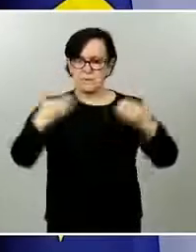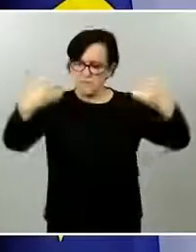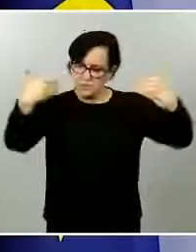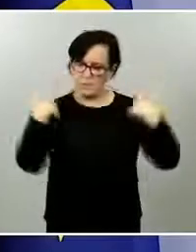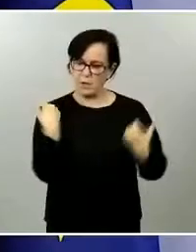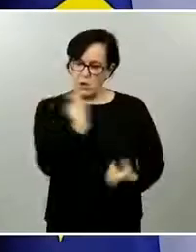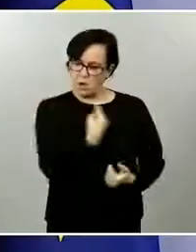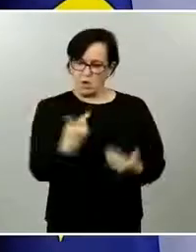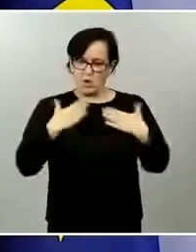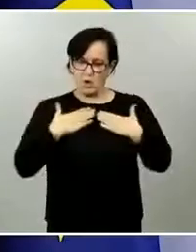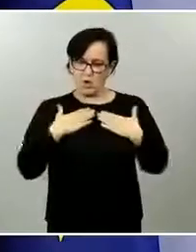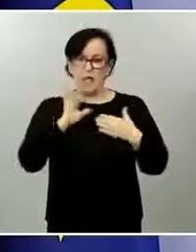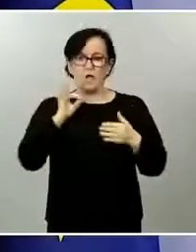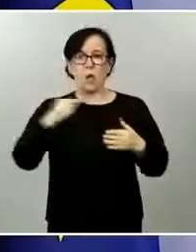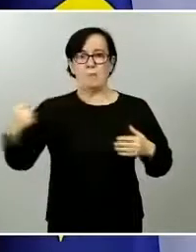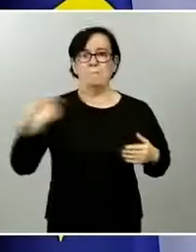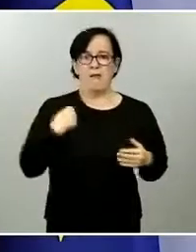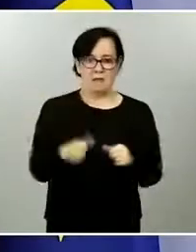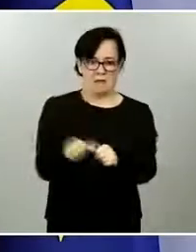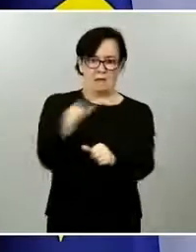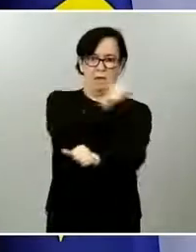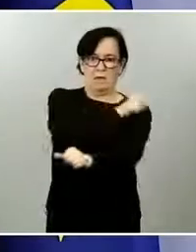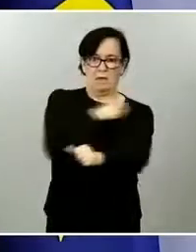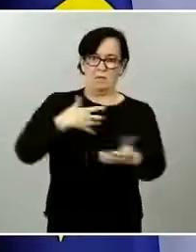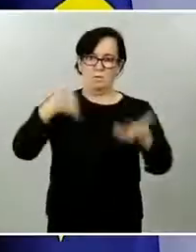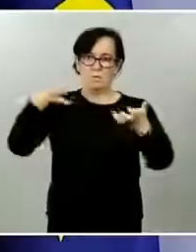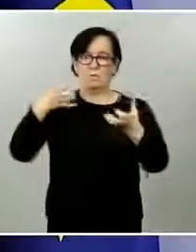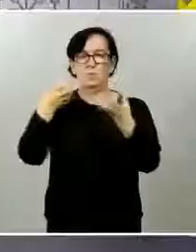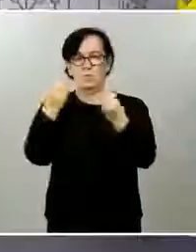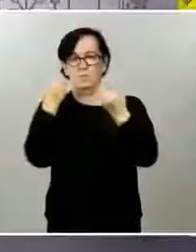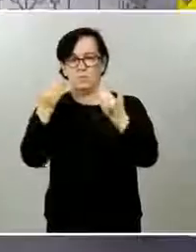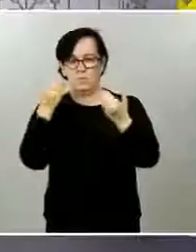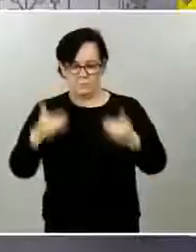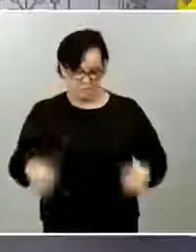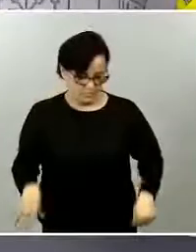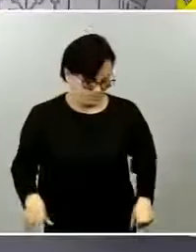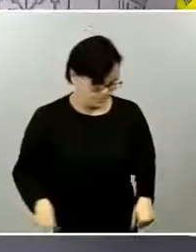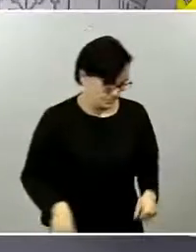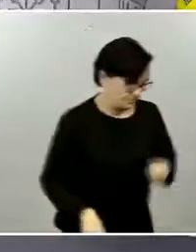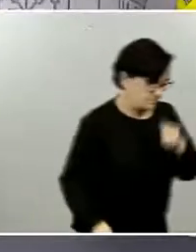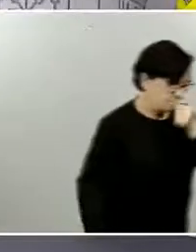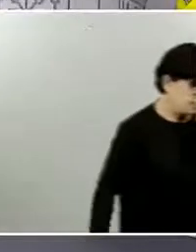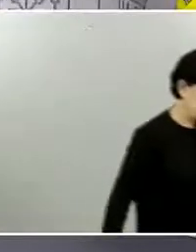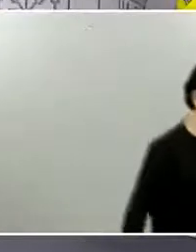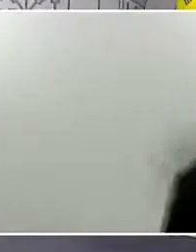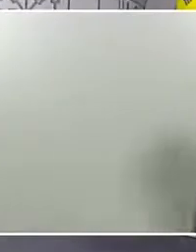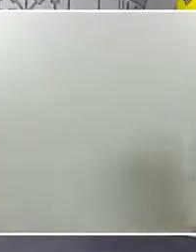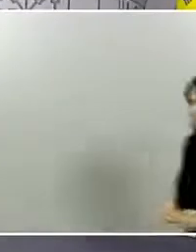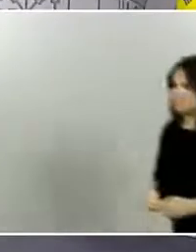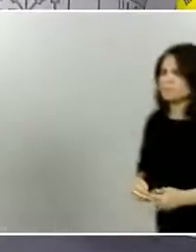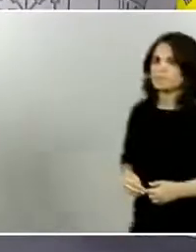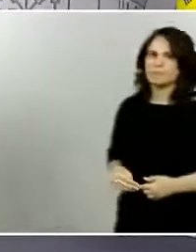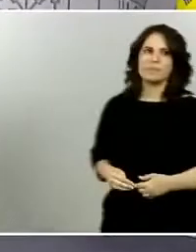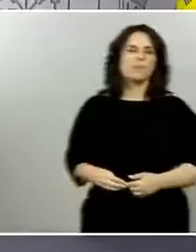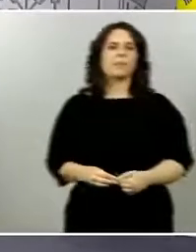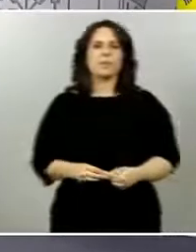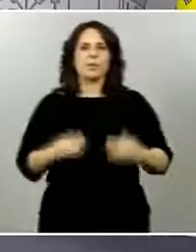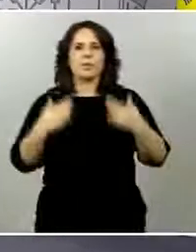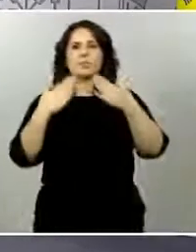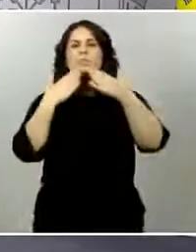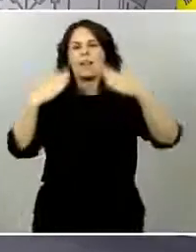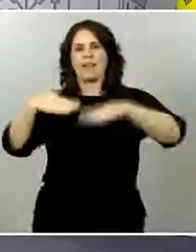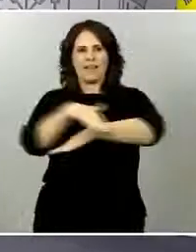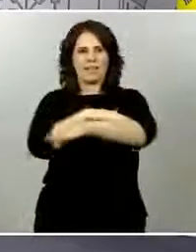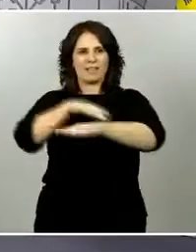etapa de desescalada es más importante que nunca seguir las recomendaciones, mantener una gran responsabilidad individual para no